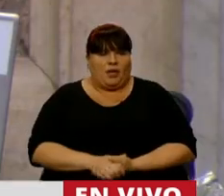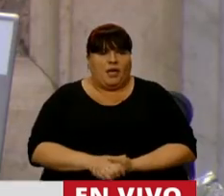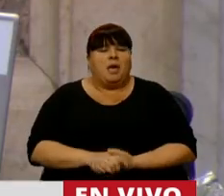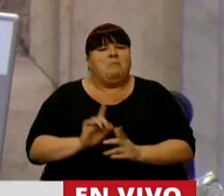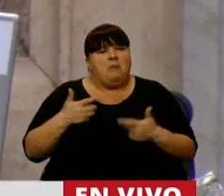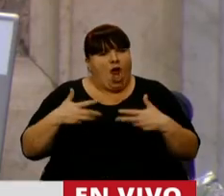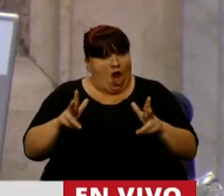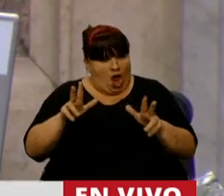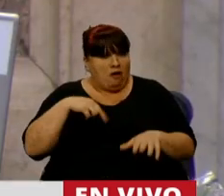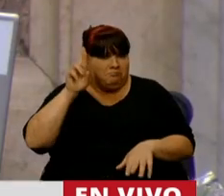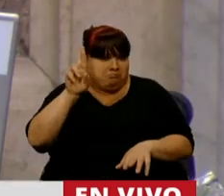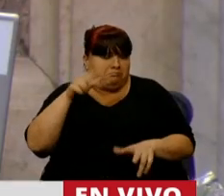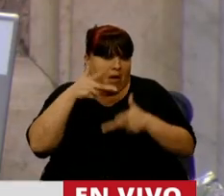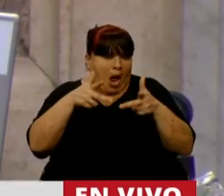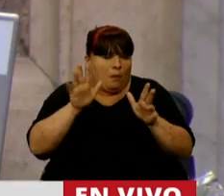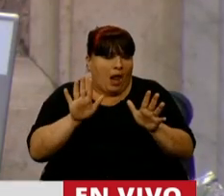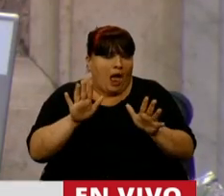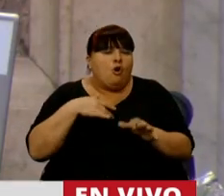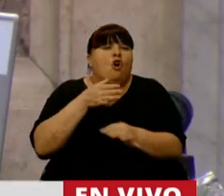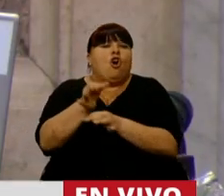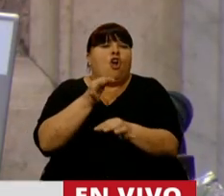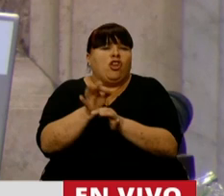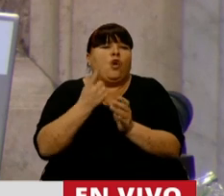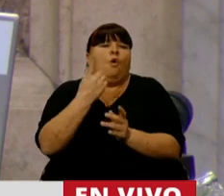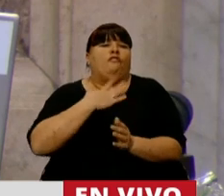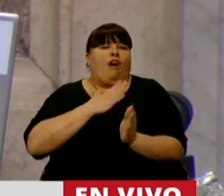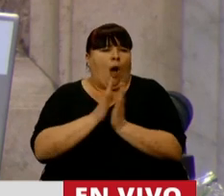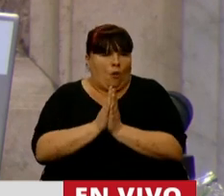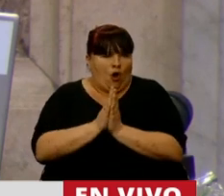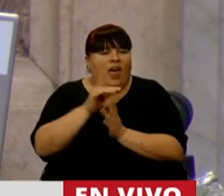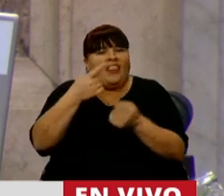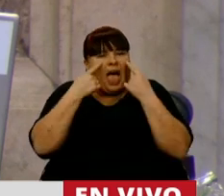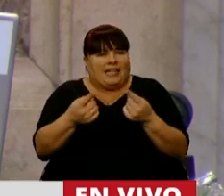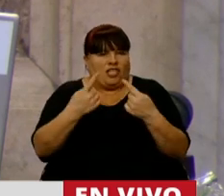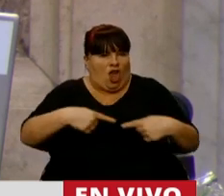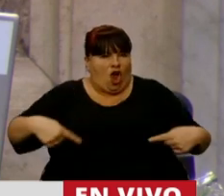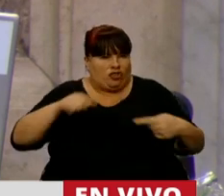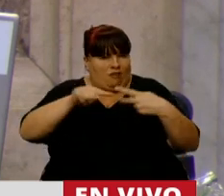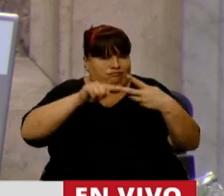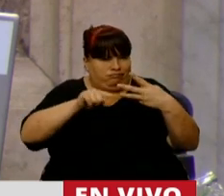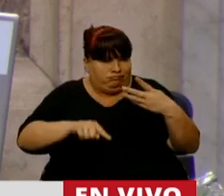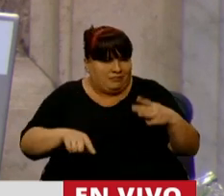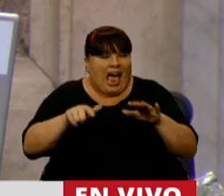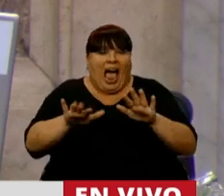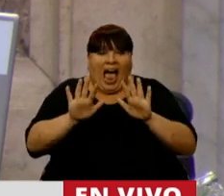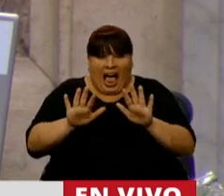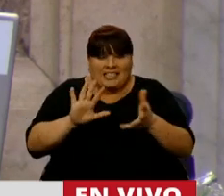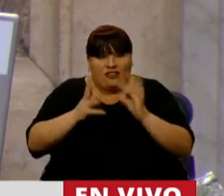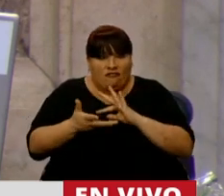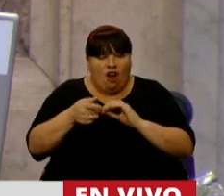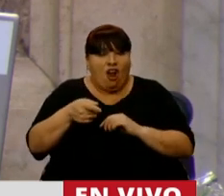Pero humildemente, si me permiten, les doy un consejo, les pido un favor. favor, ocúpense de estas cosas. Porque así como